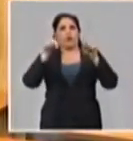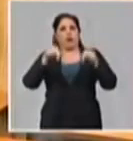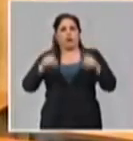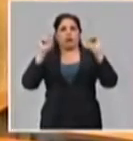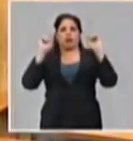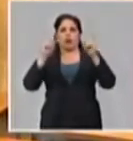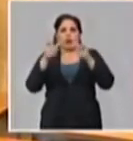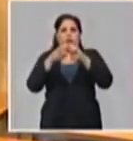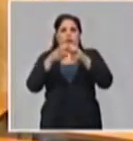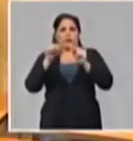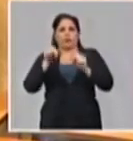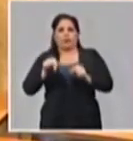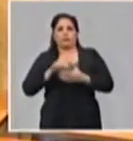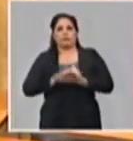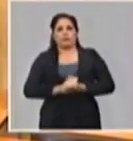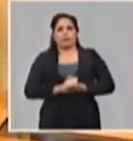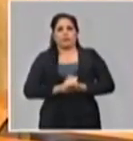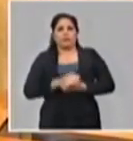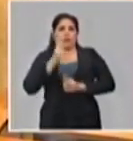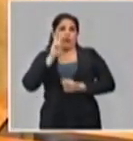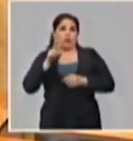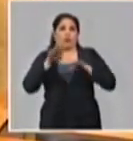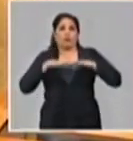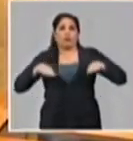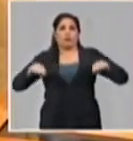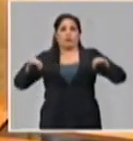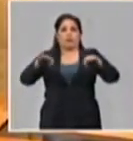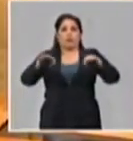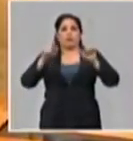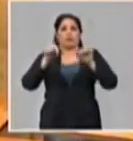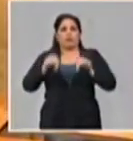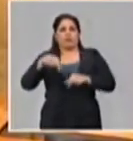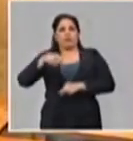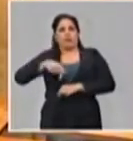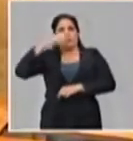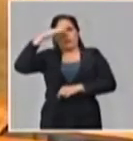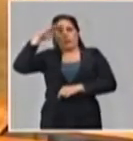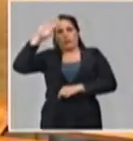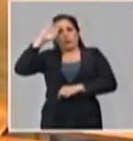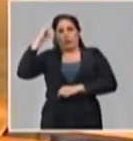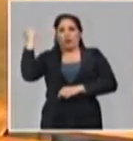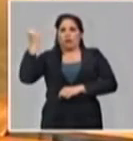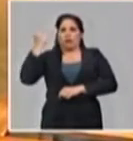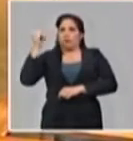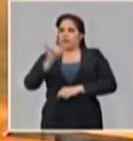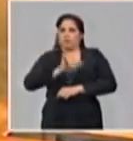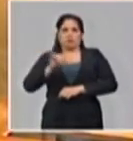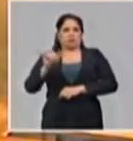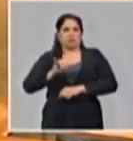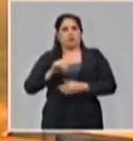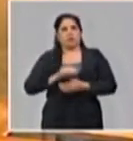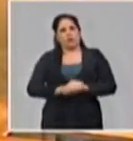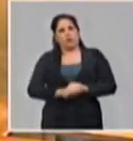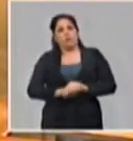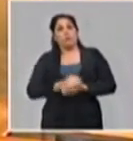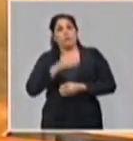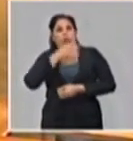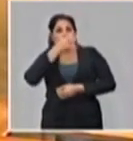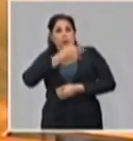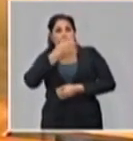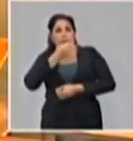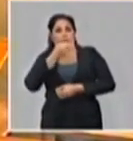momento están viviendo la mesa redonda en Cuba y fuera de la vida. Como bien